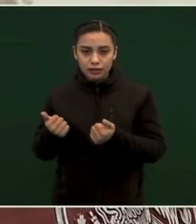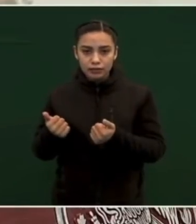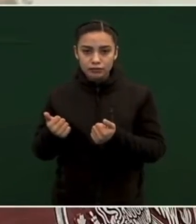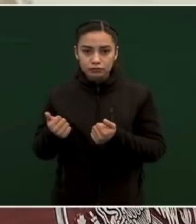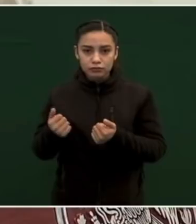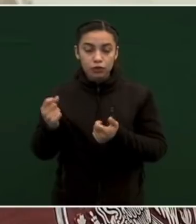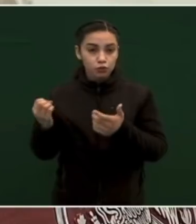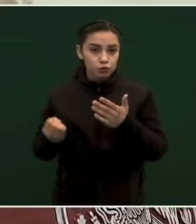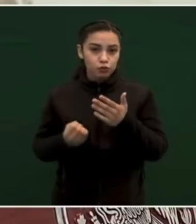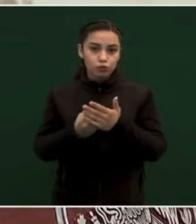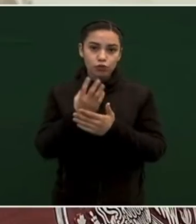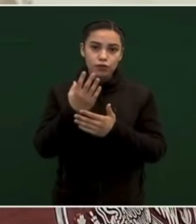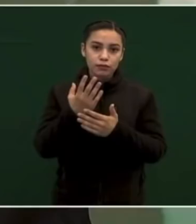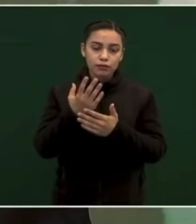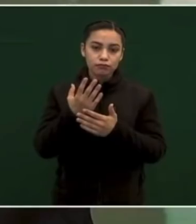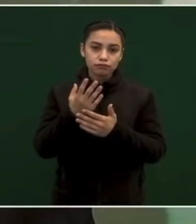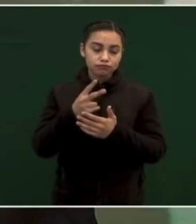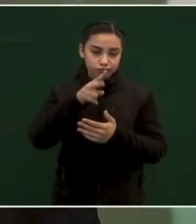realidad.